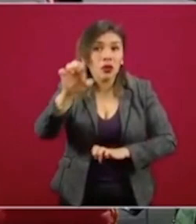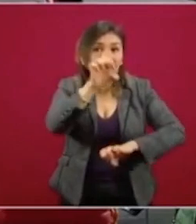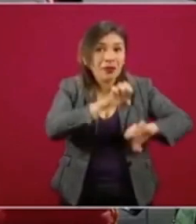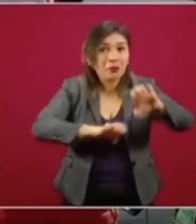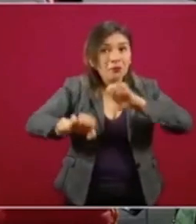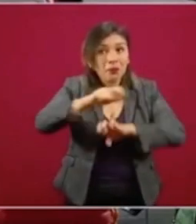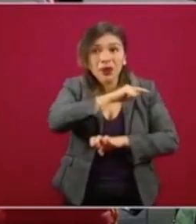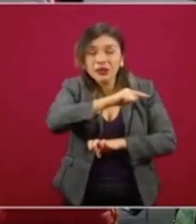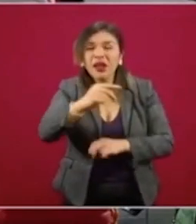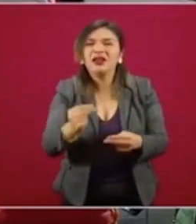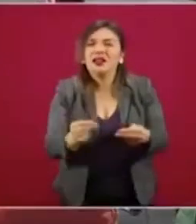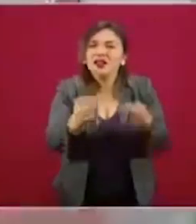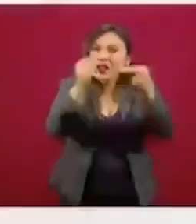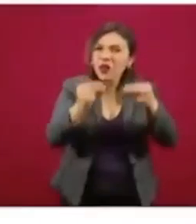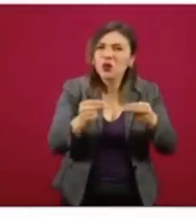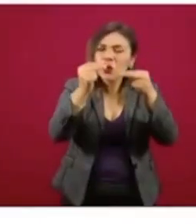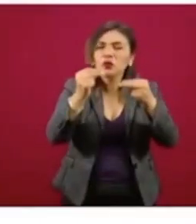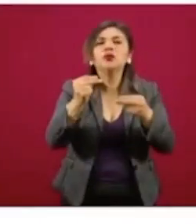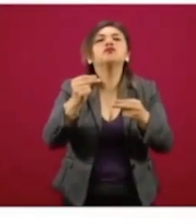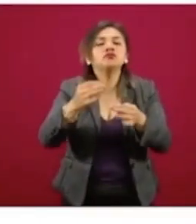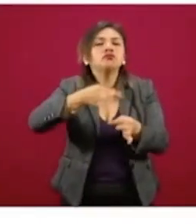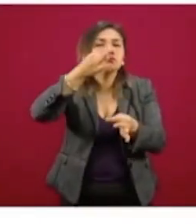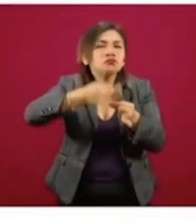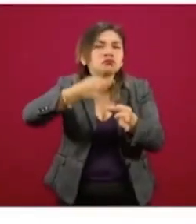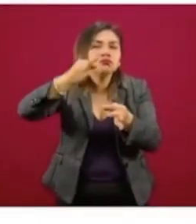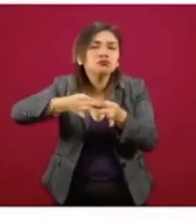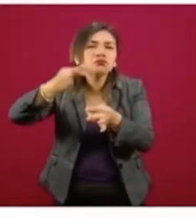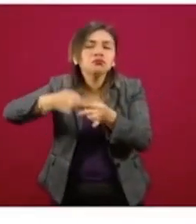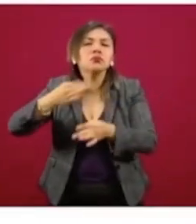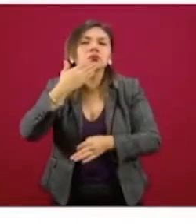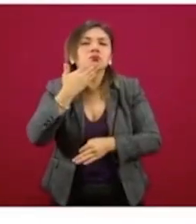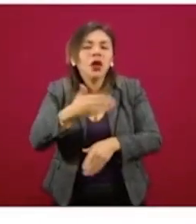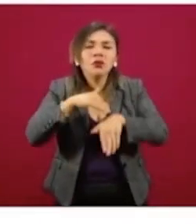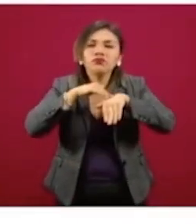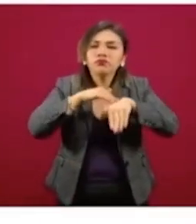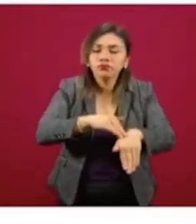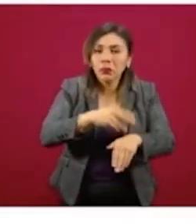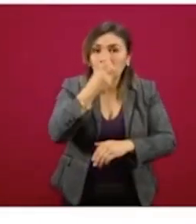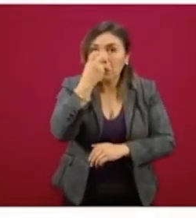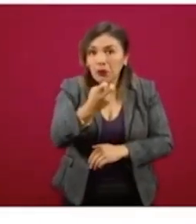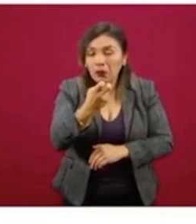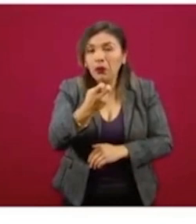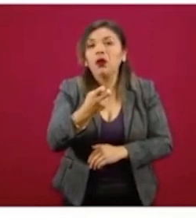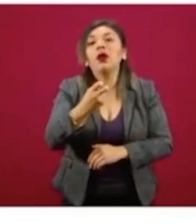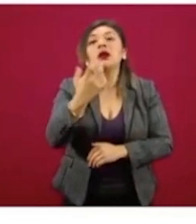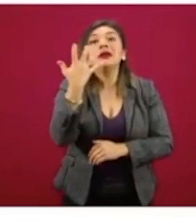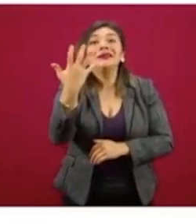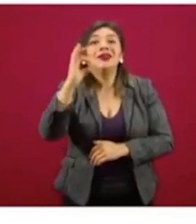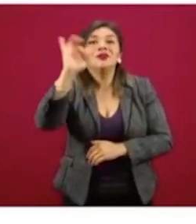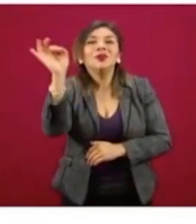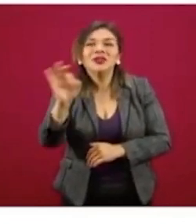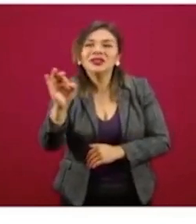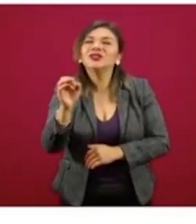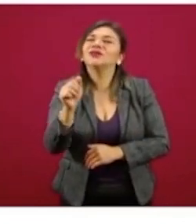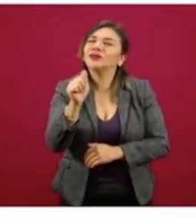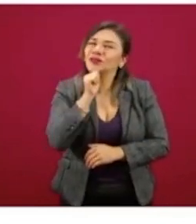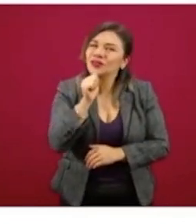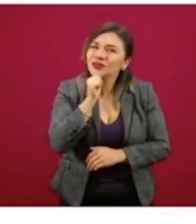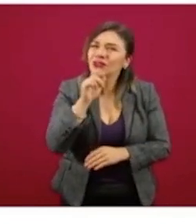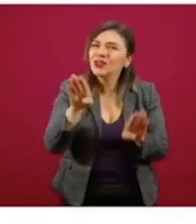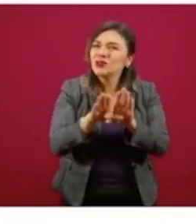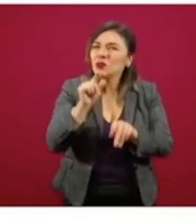empresas, los negocios cumplen con estas medidas y el 5 por ciento aún hay una